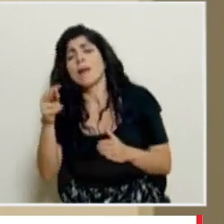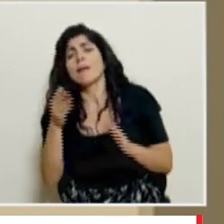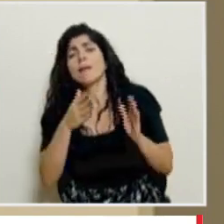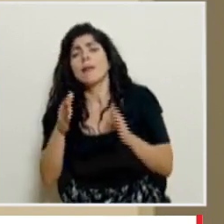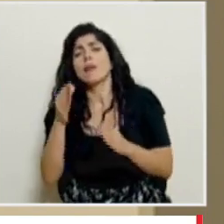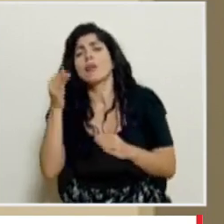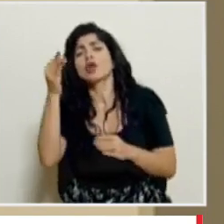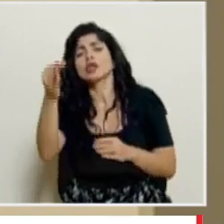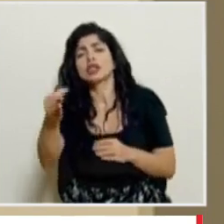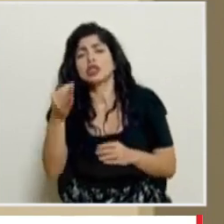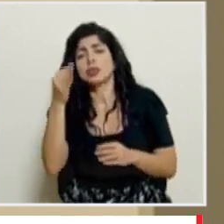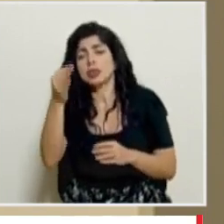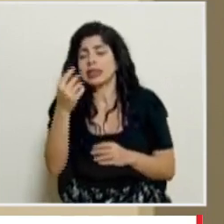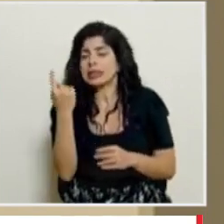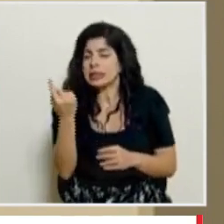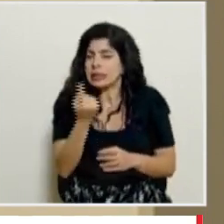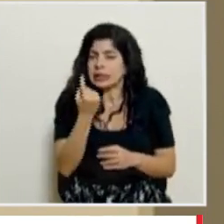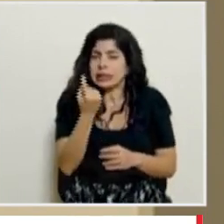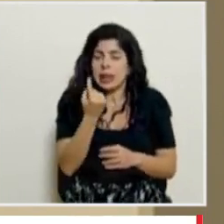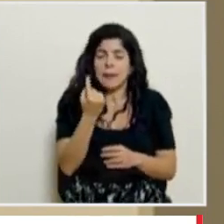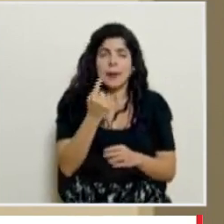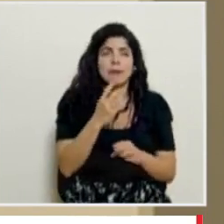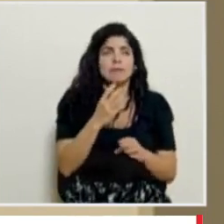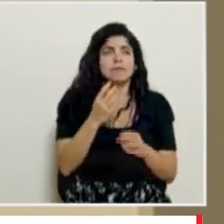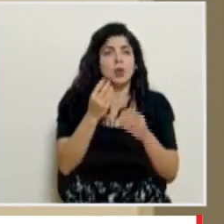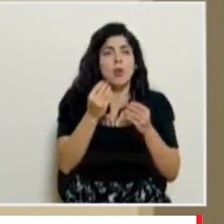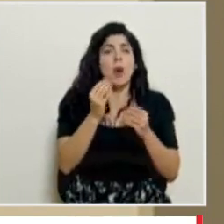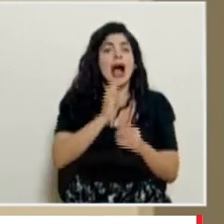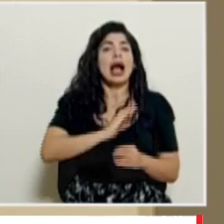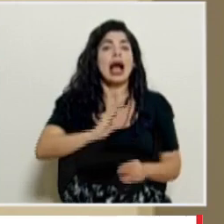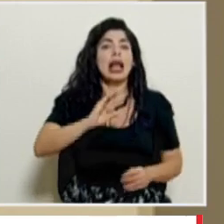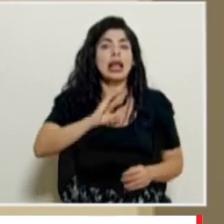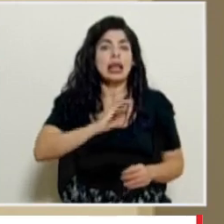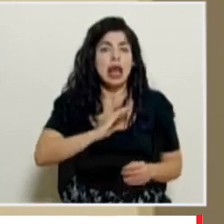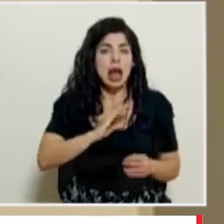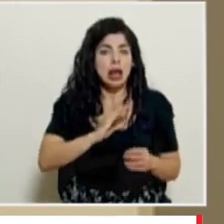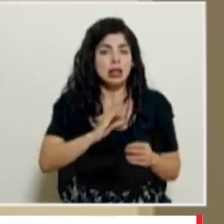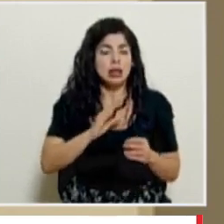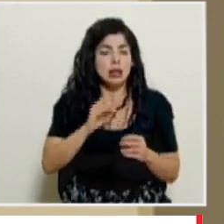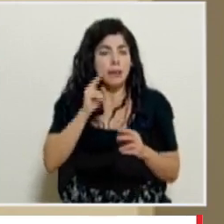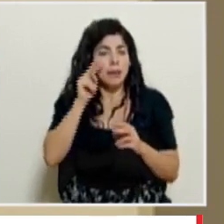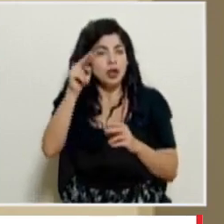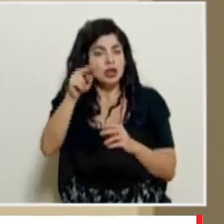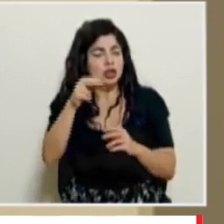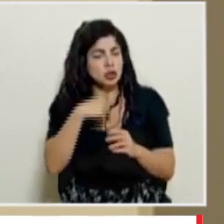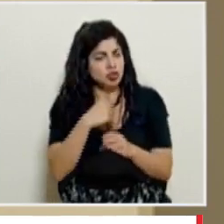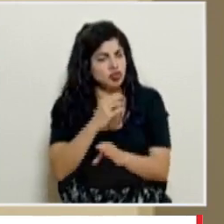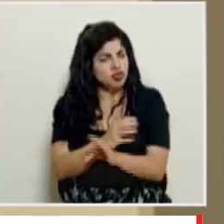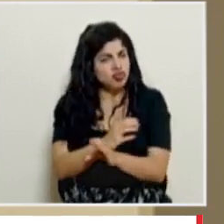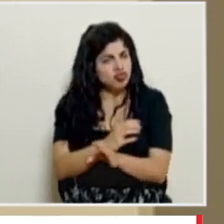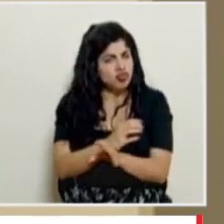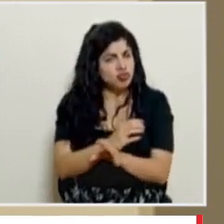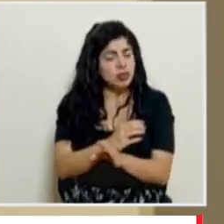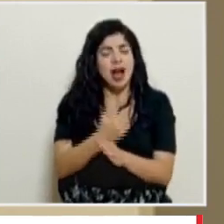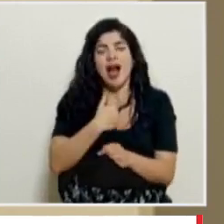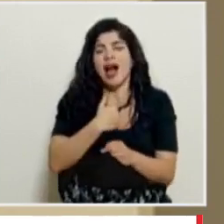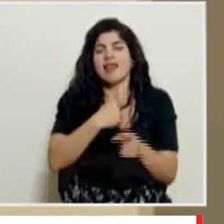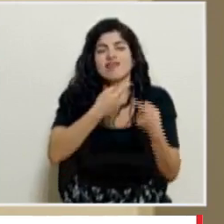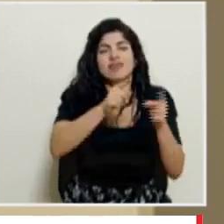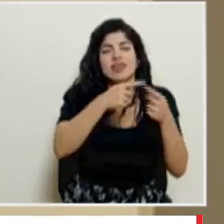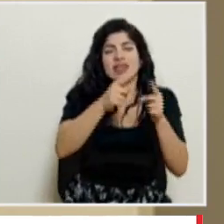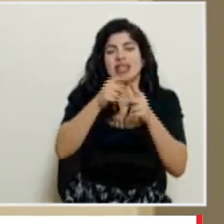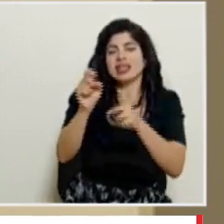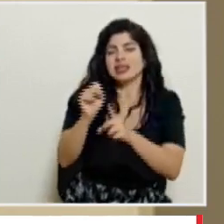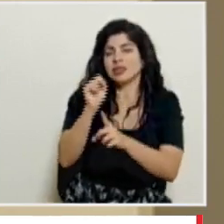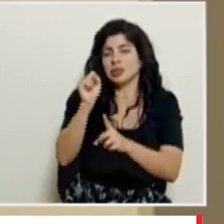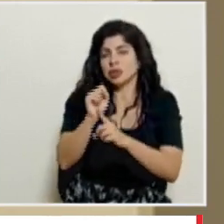siempre tenemos que guardar mucho los patrones de calidad en cuanto al ajuste de las proyecciones y hay diferentes escenarios